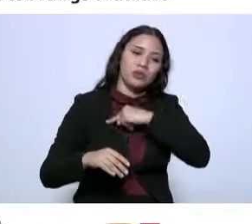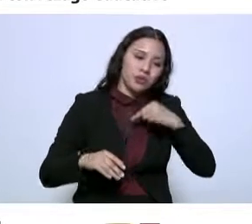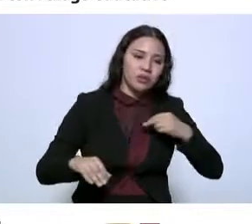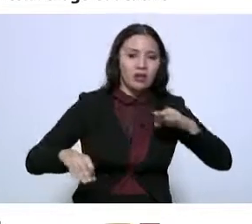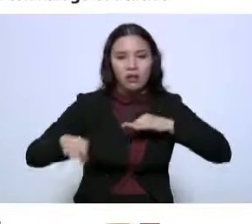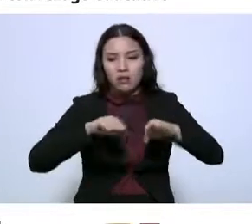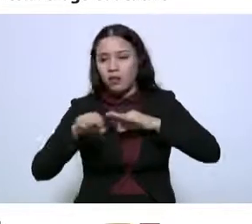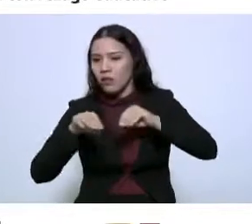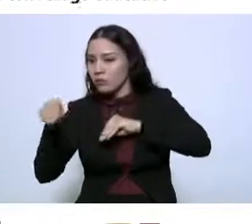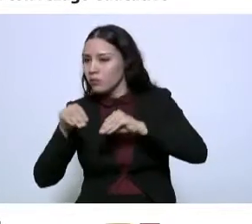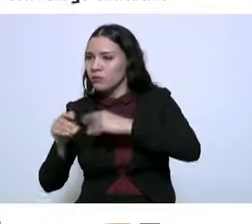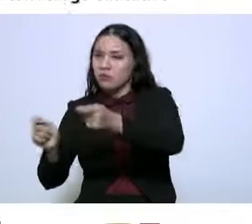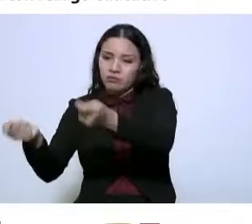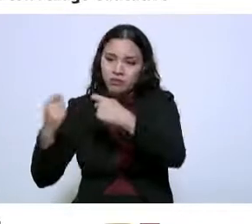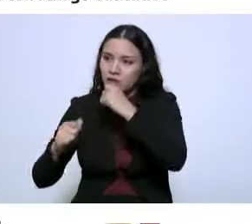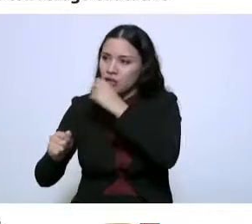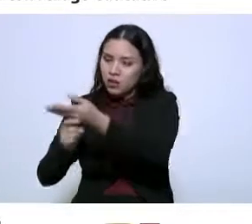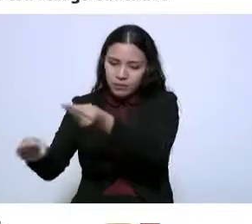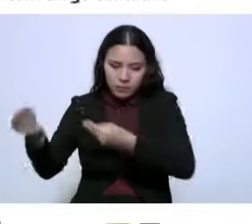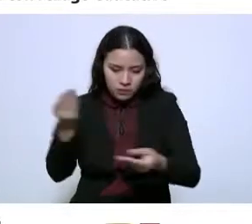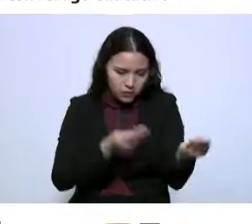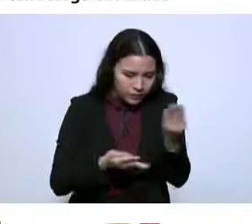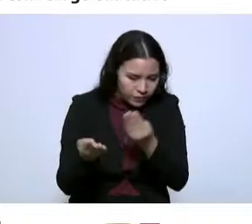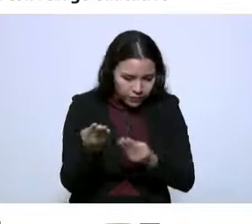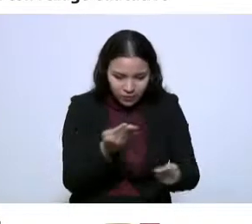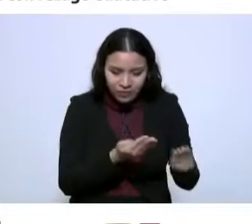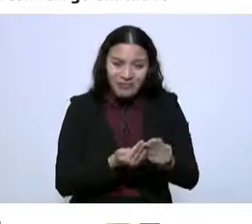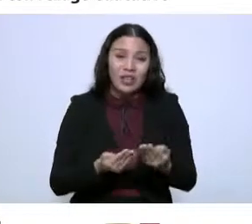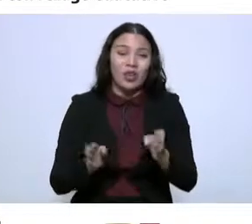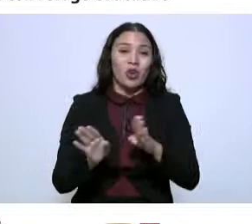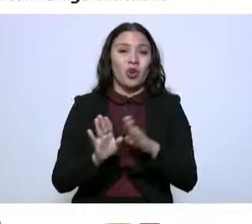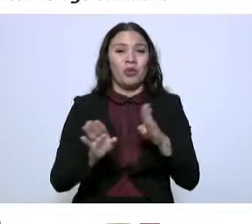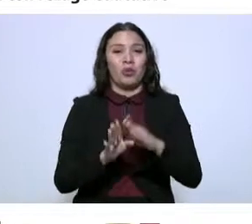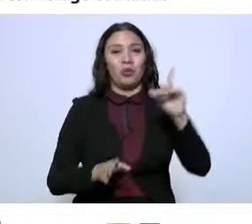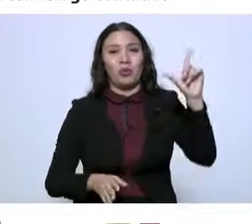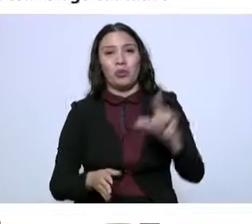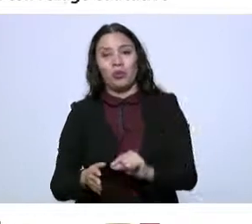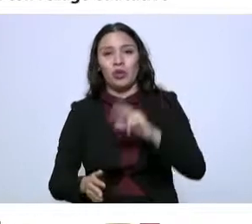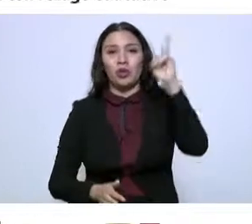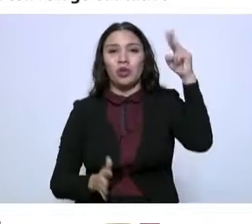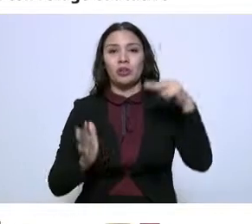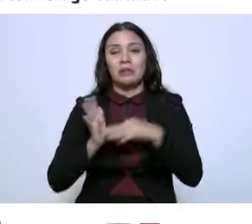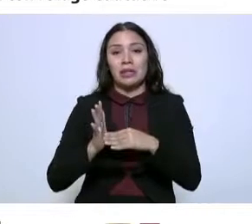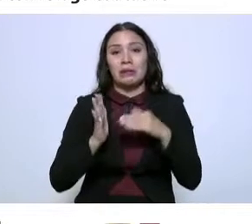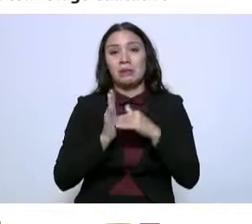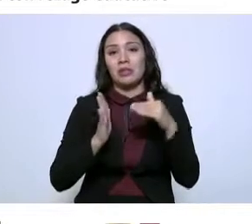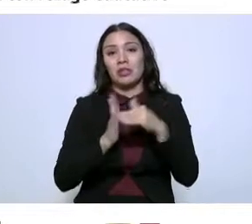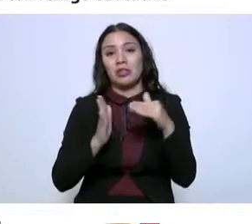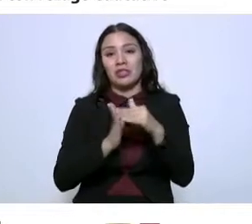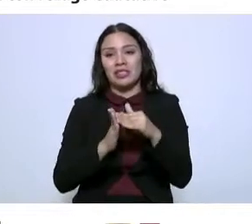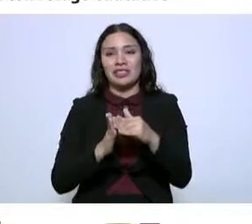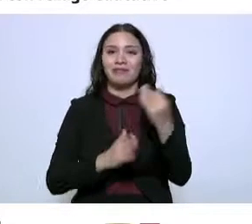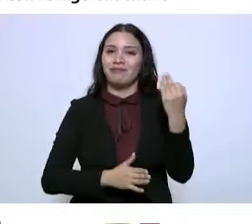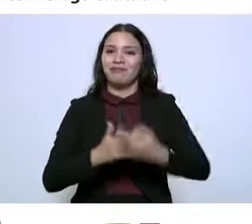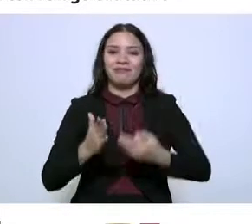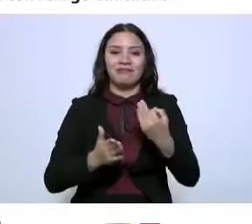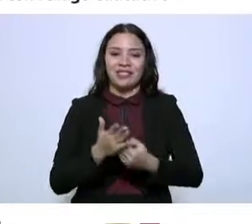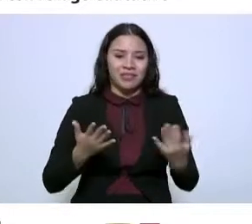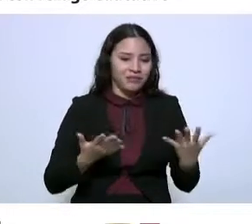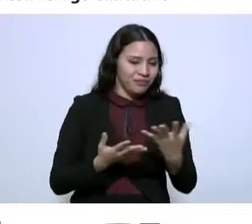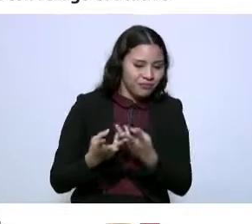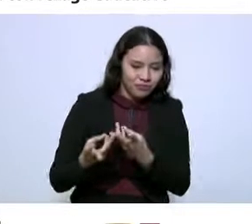las secretarías, se calcula un déficit de dos mil millones de pesos para tener el cierre del